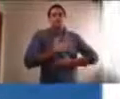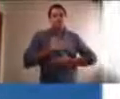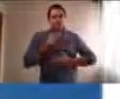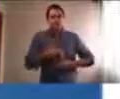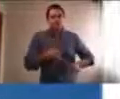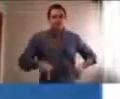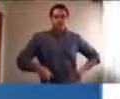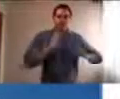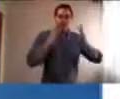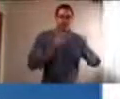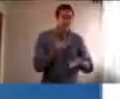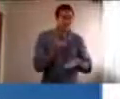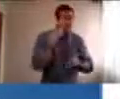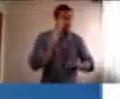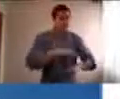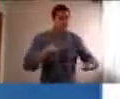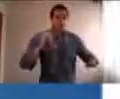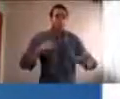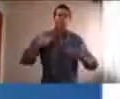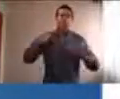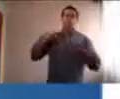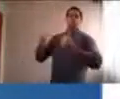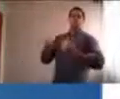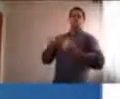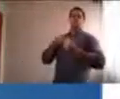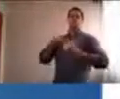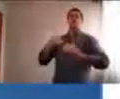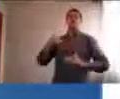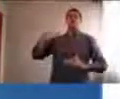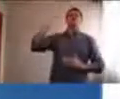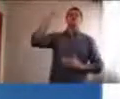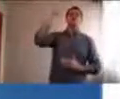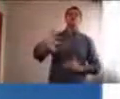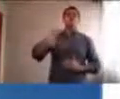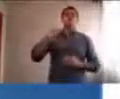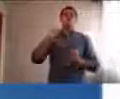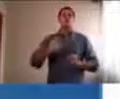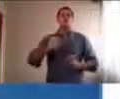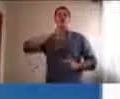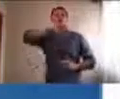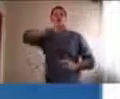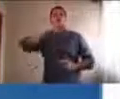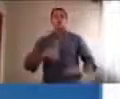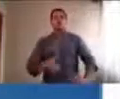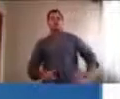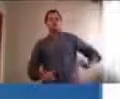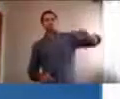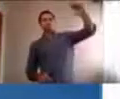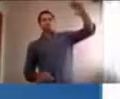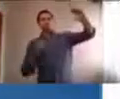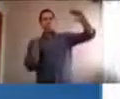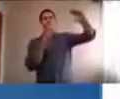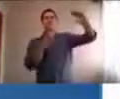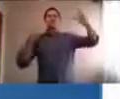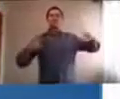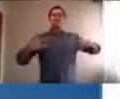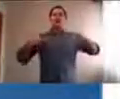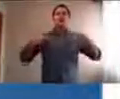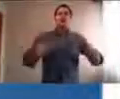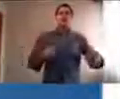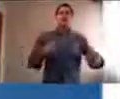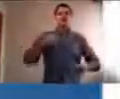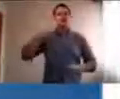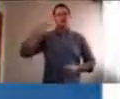mayores herramientas para poder ser adultos con otras posibilidades. Creo que las generaciones que vienen ahora